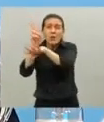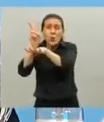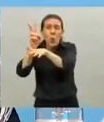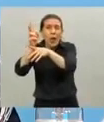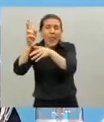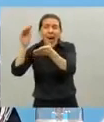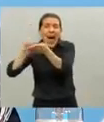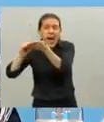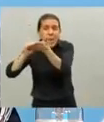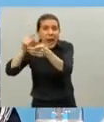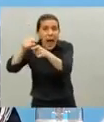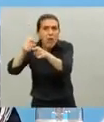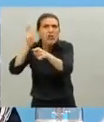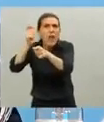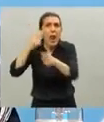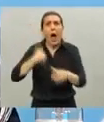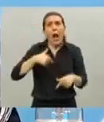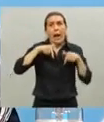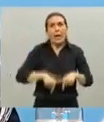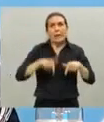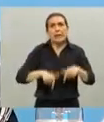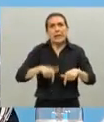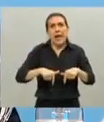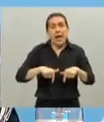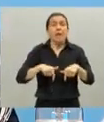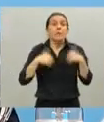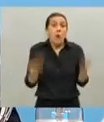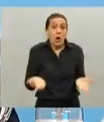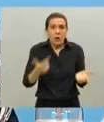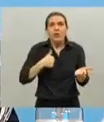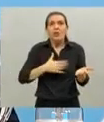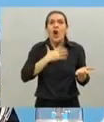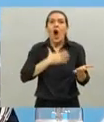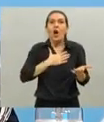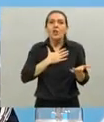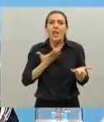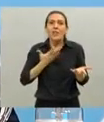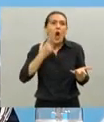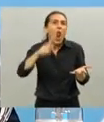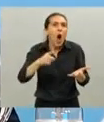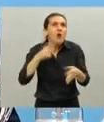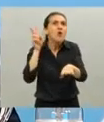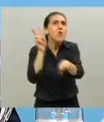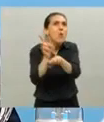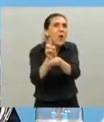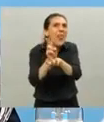pandemia y la verdad estoy contento de que lo hayamos hecho